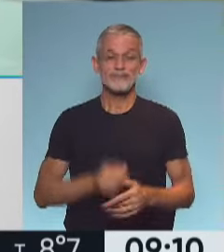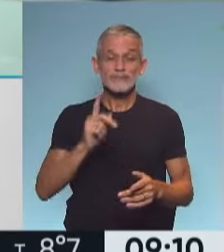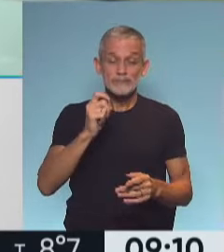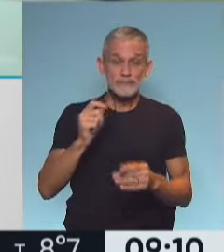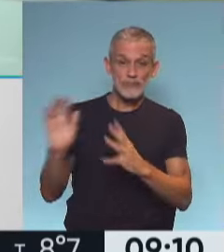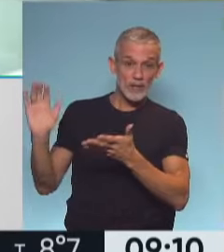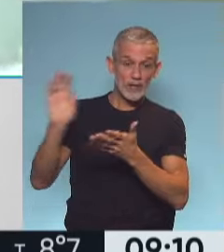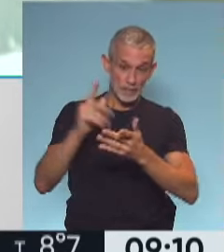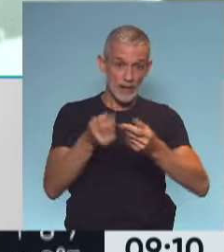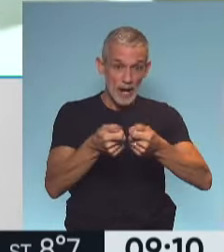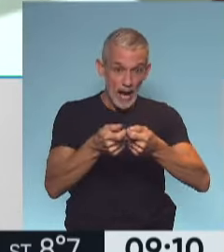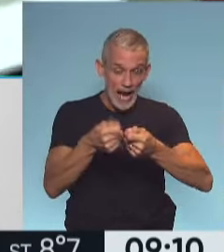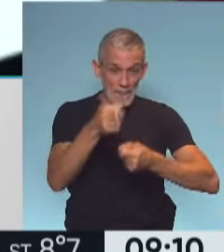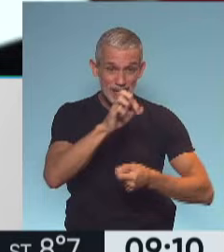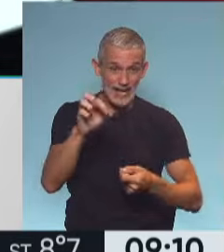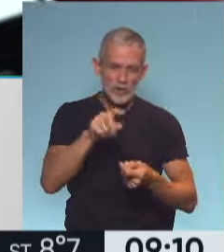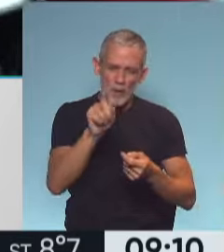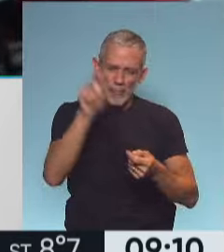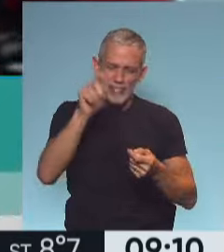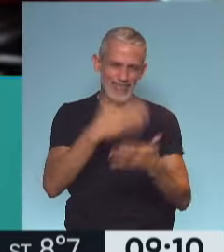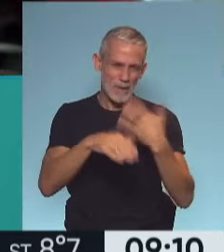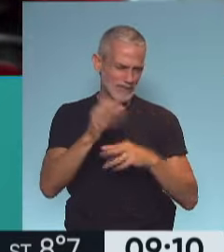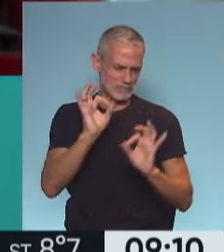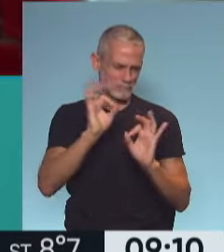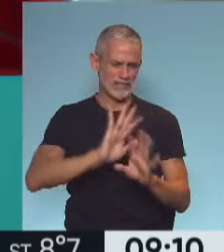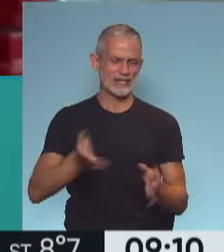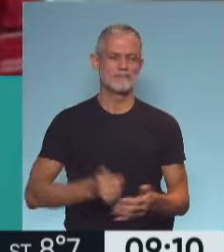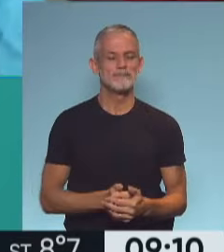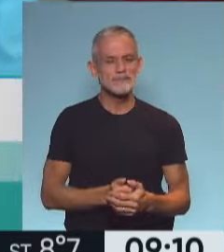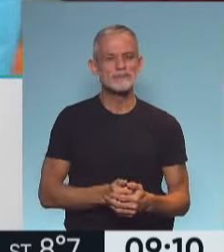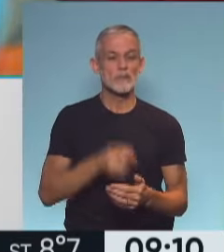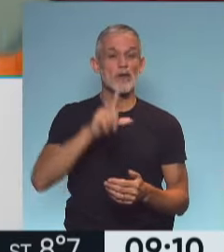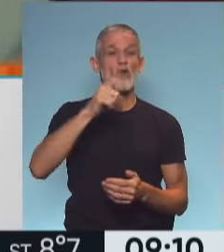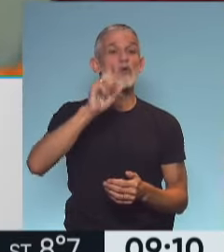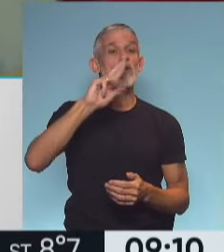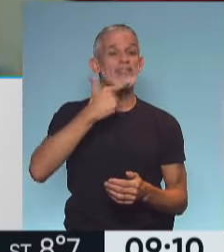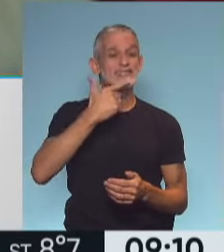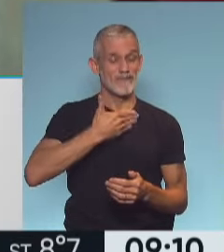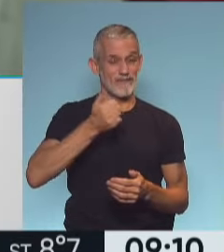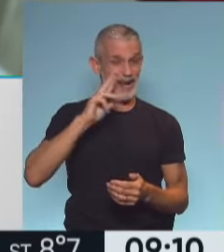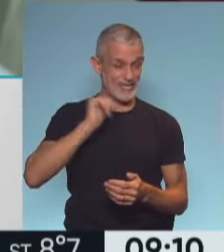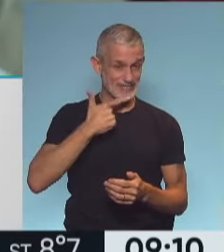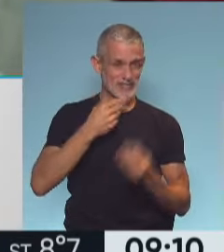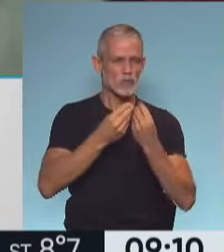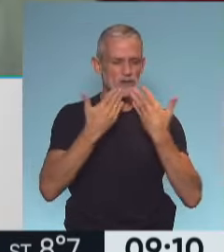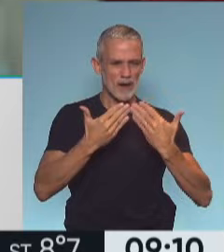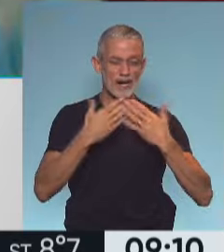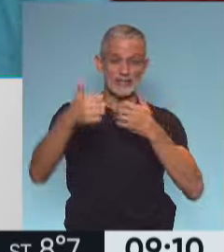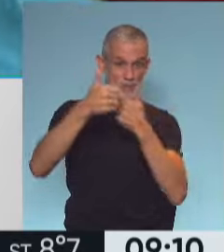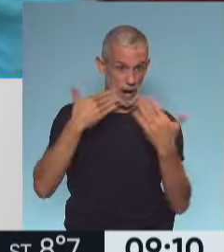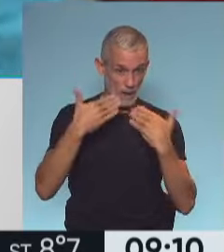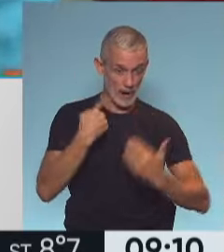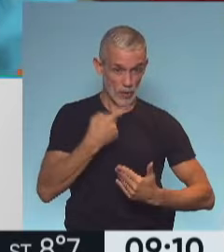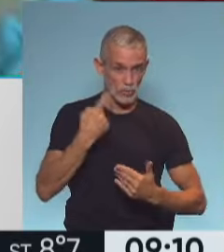ingresa de nuevo la aplicación y tilda esa patología. Clarísimo. Bueno, Lourdes Farías, muchísimas gracias por esta nota y sobre todo